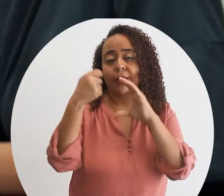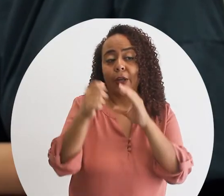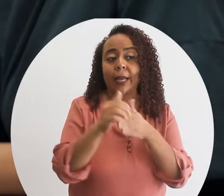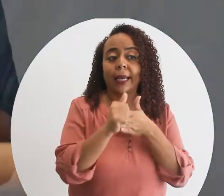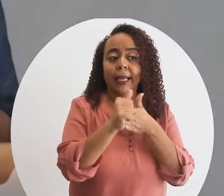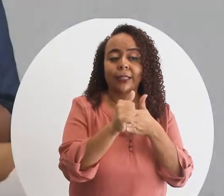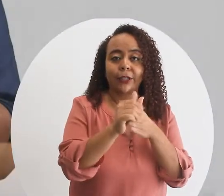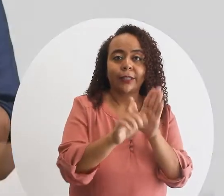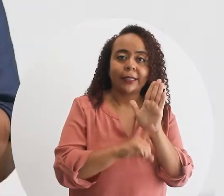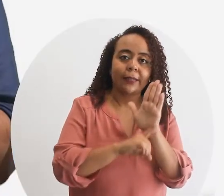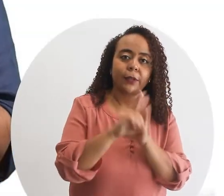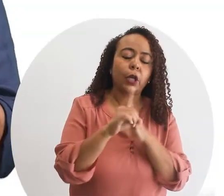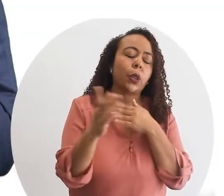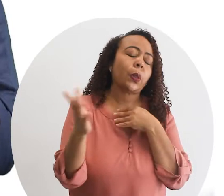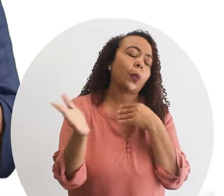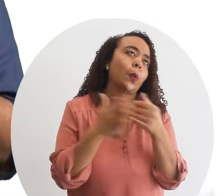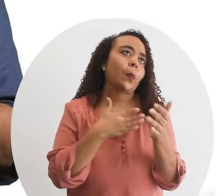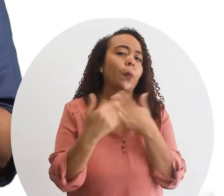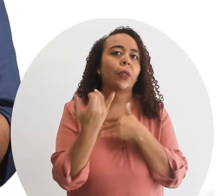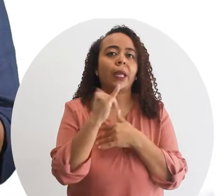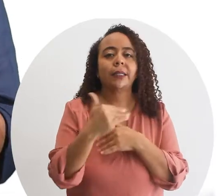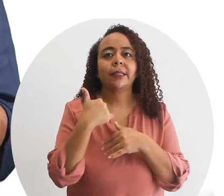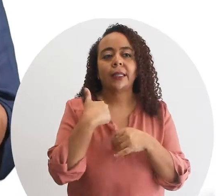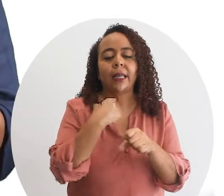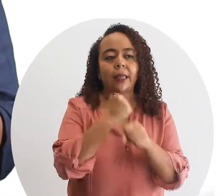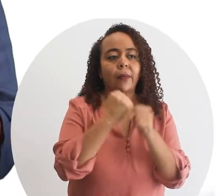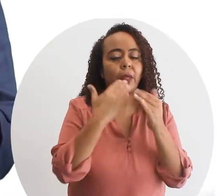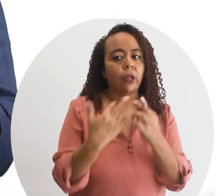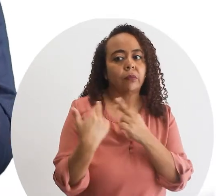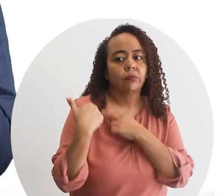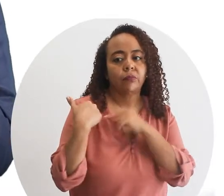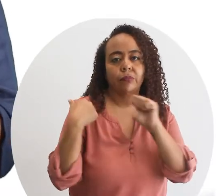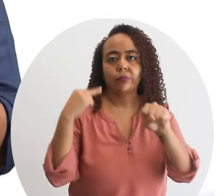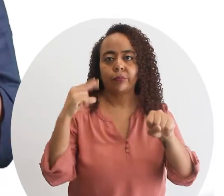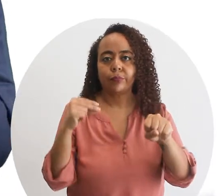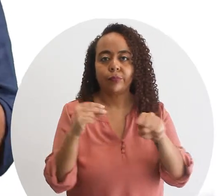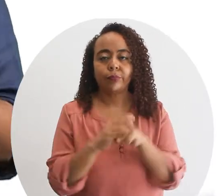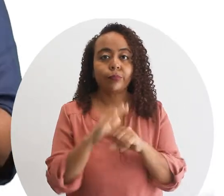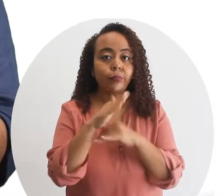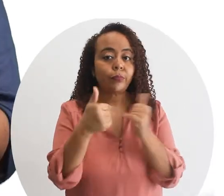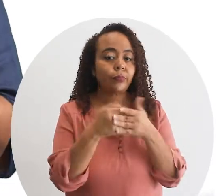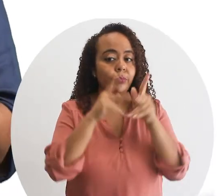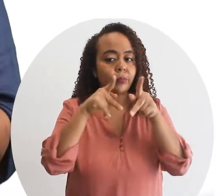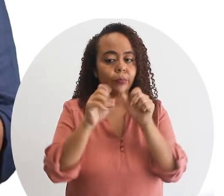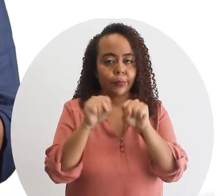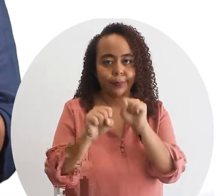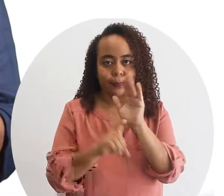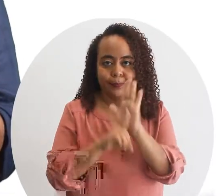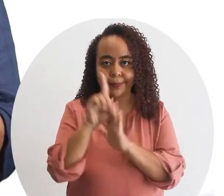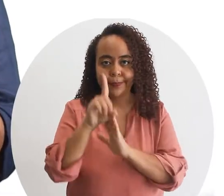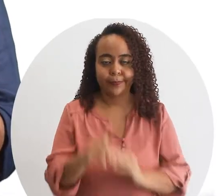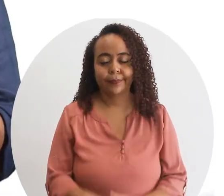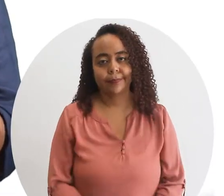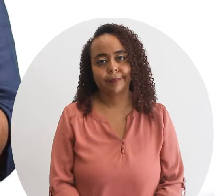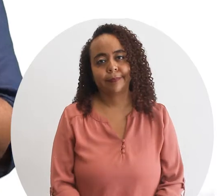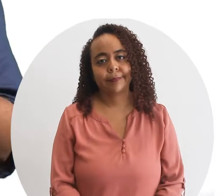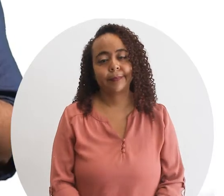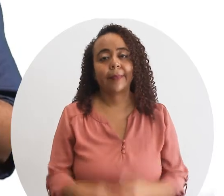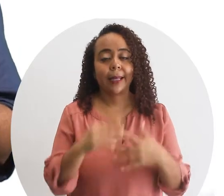vimos en un vídeo anterior es un liderazgo que se desarrolla sin importar si se tiene personal a cargo o no todas las personas pueden desarrollarlo